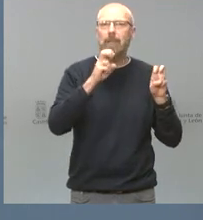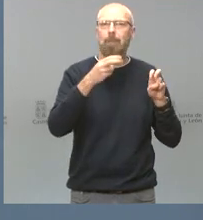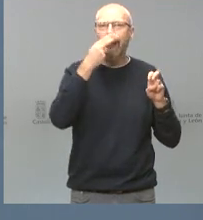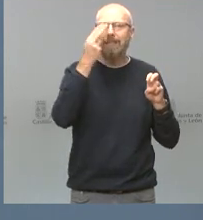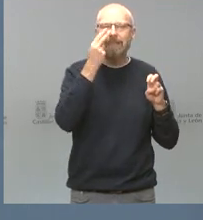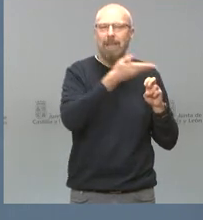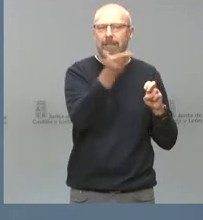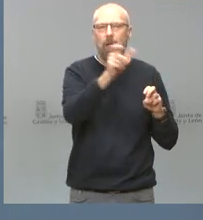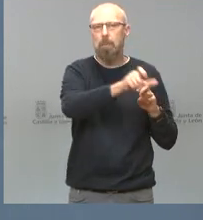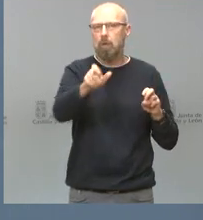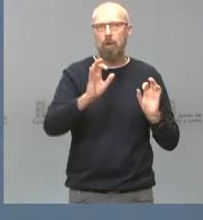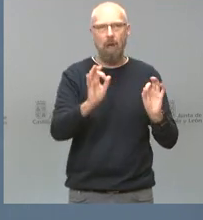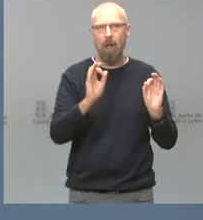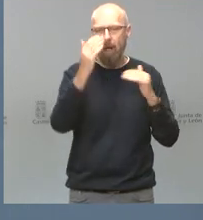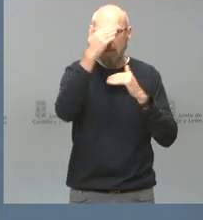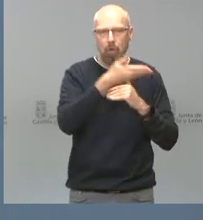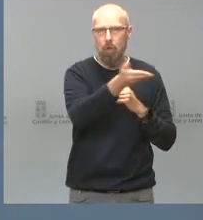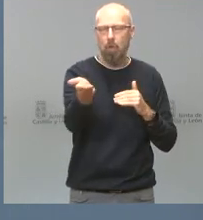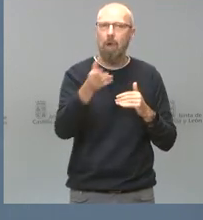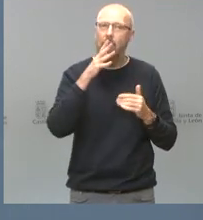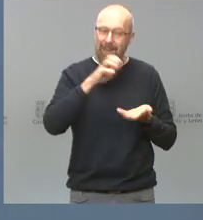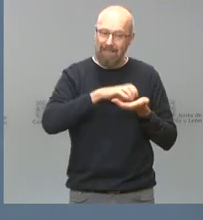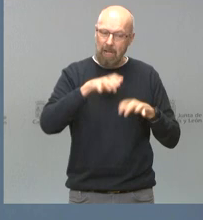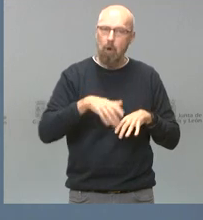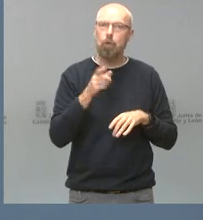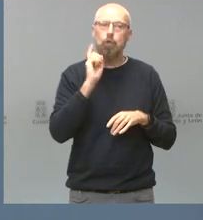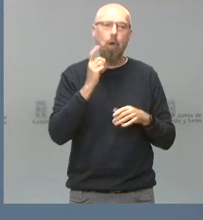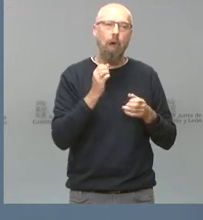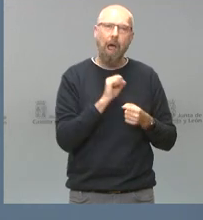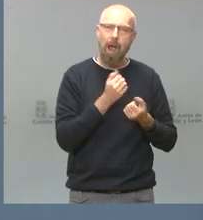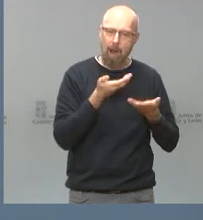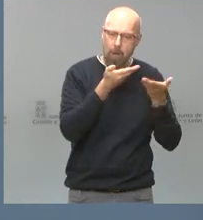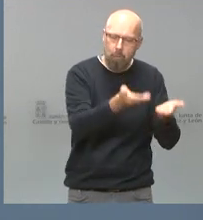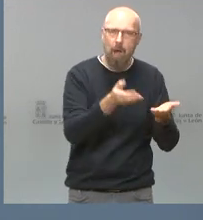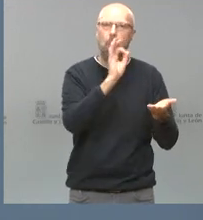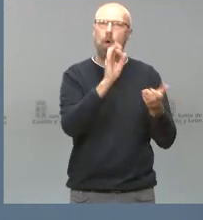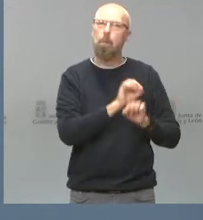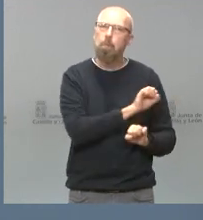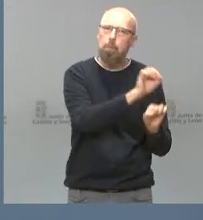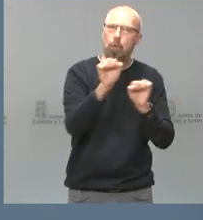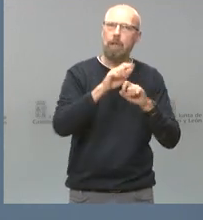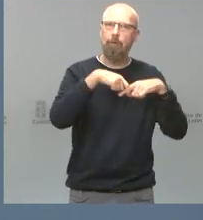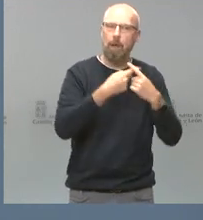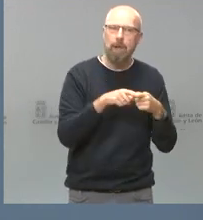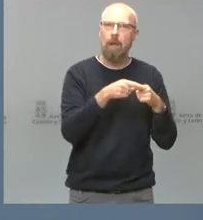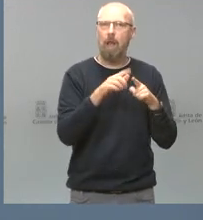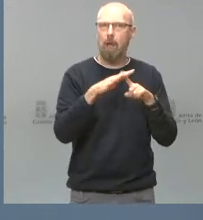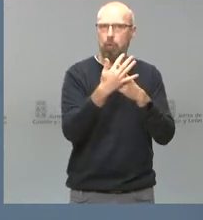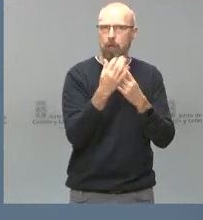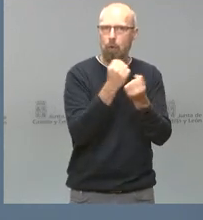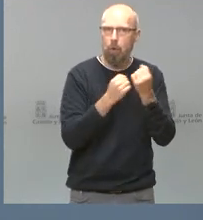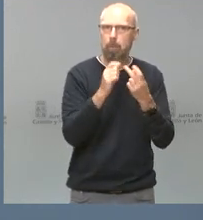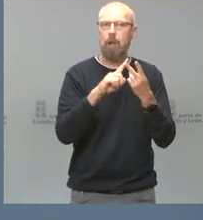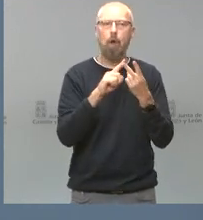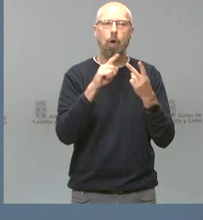importante que en Castilla y estemos hablando de lo que importa a las personas, cómo ayudarles, cómo proteger a las familias en un contexto de crisis económica, cómo fomentar el